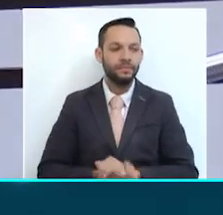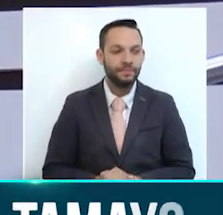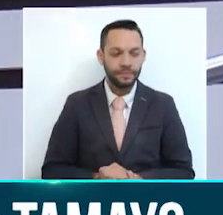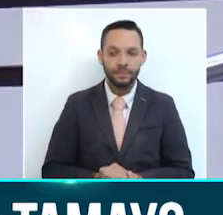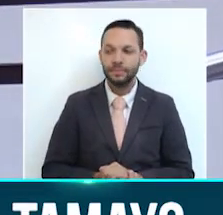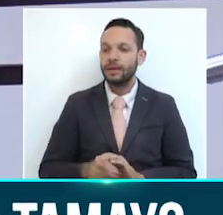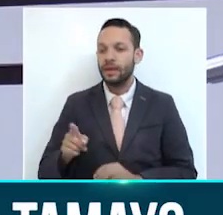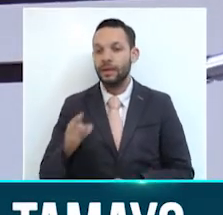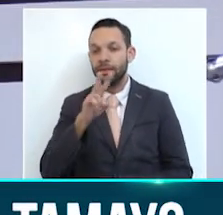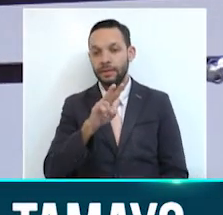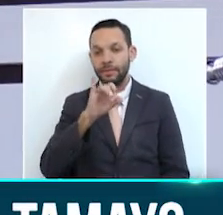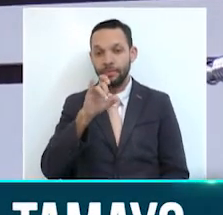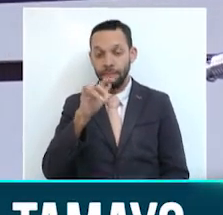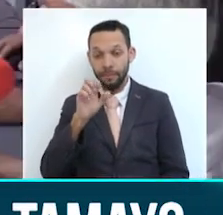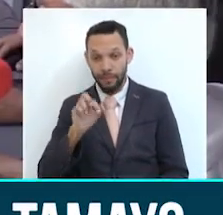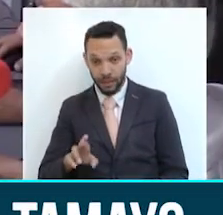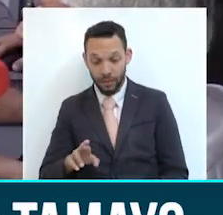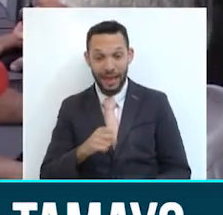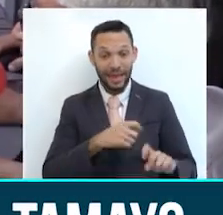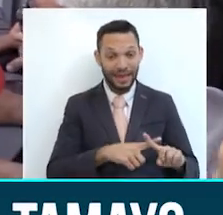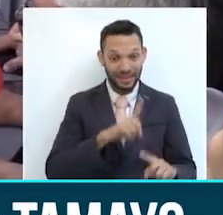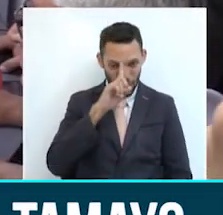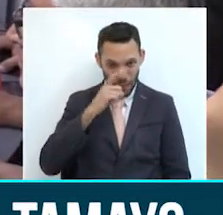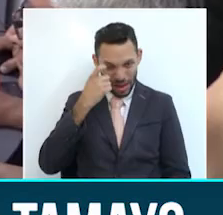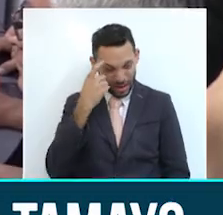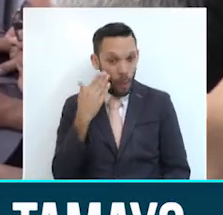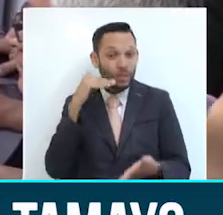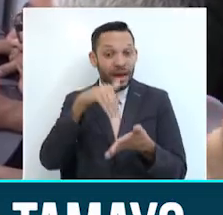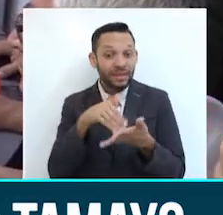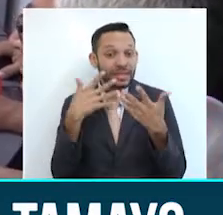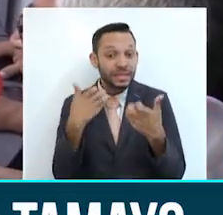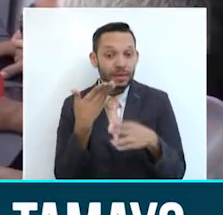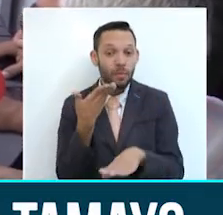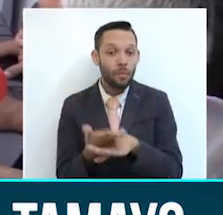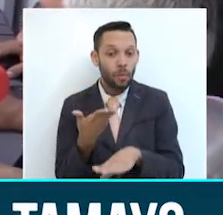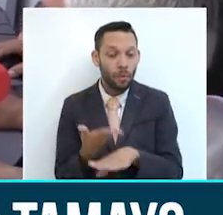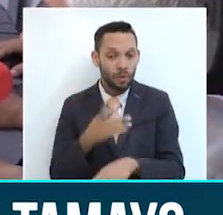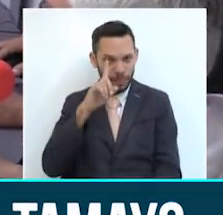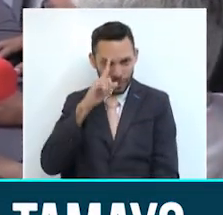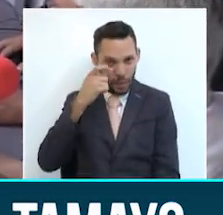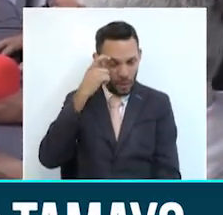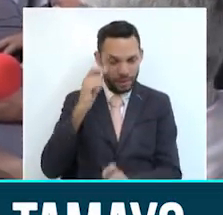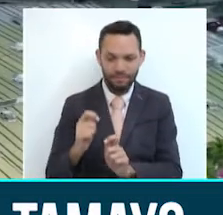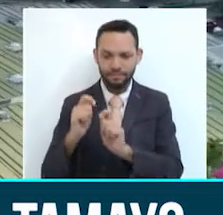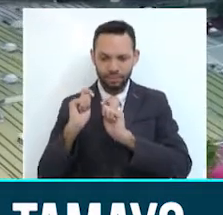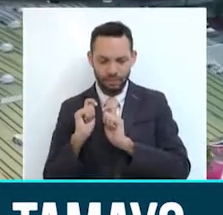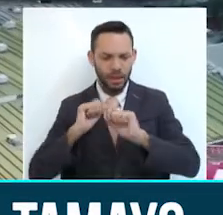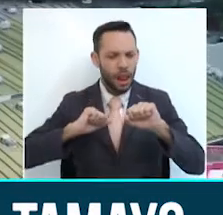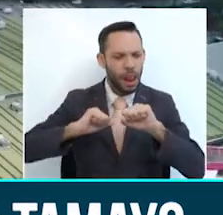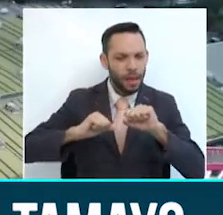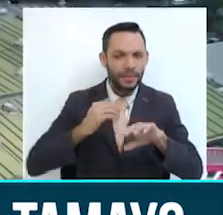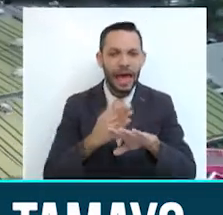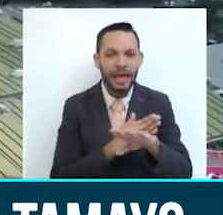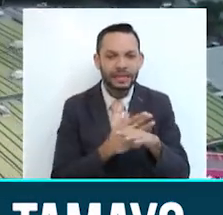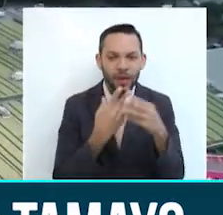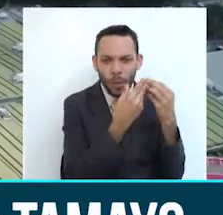Tamayo, exgobernador de Risaralda, señaló que previo a poner a consideración su nombre para regresar a la gobernación, elevó consultas al Consejo